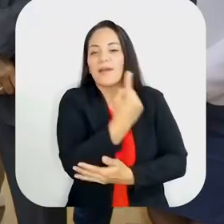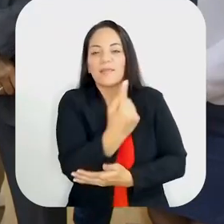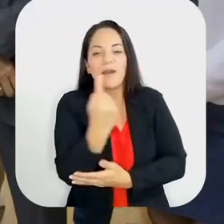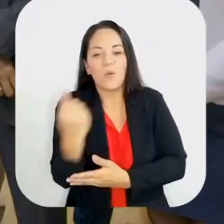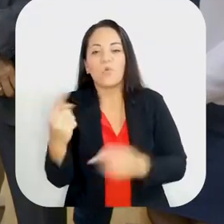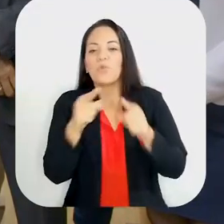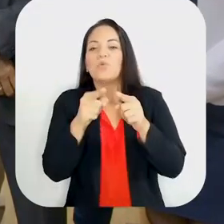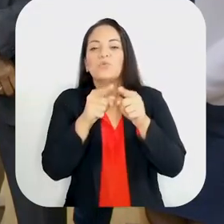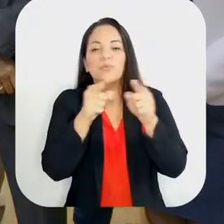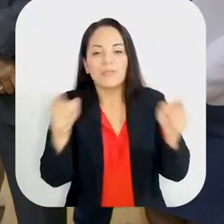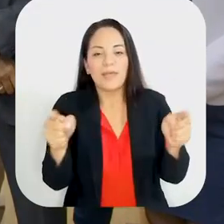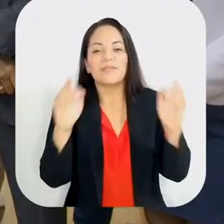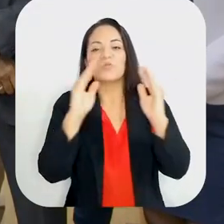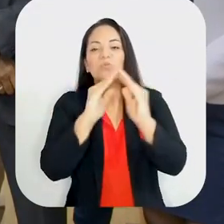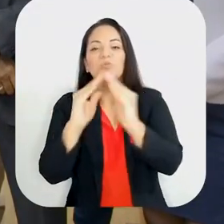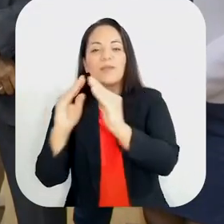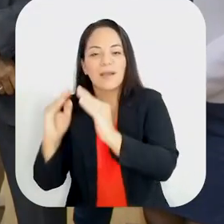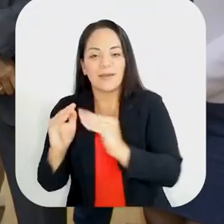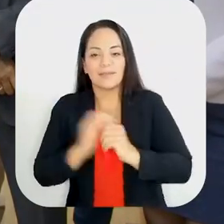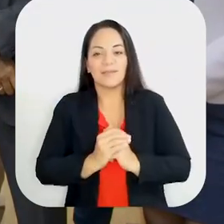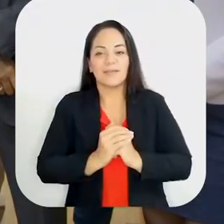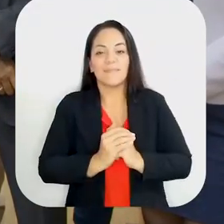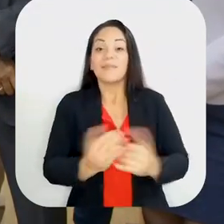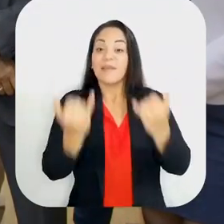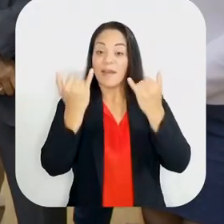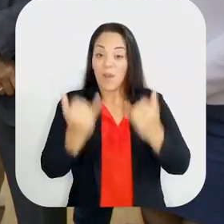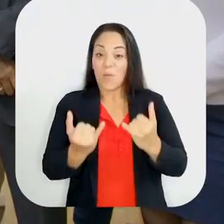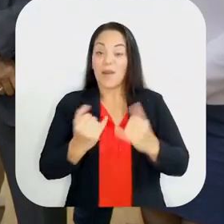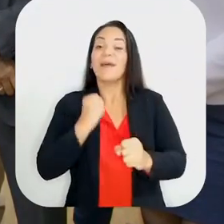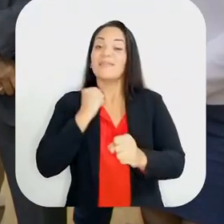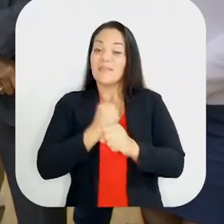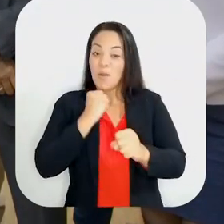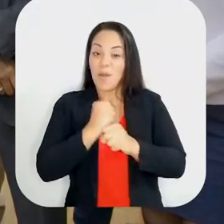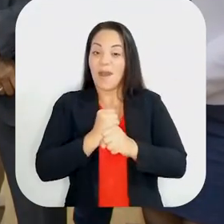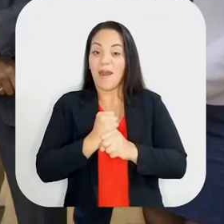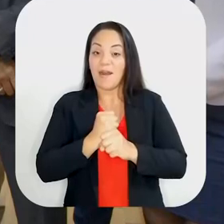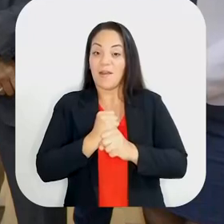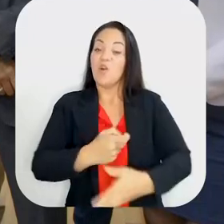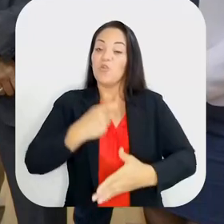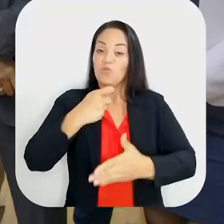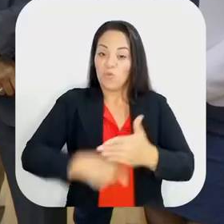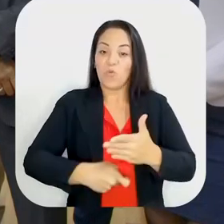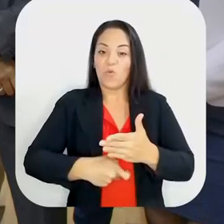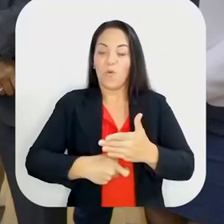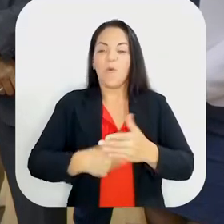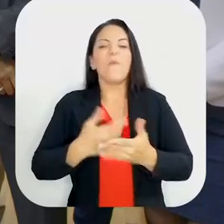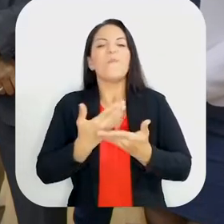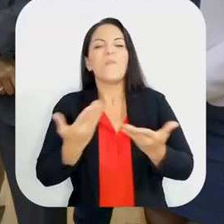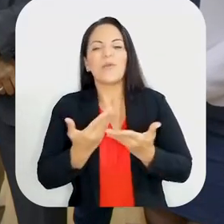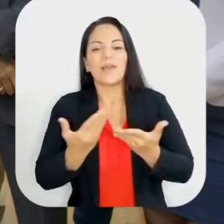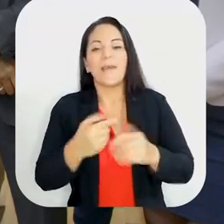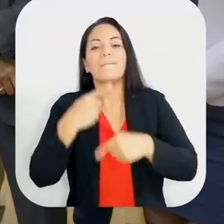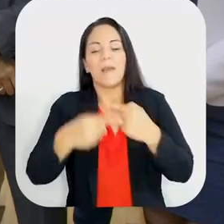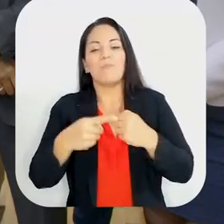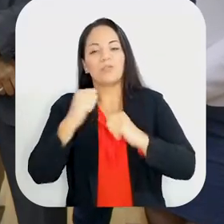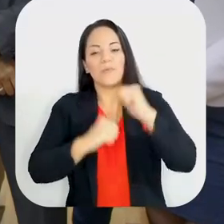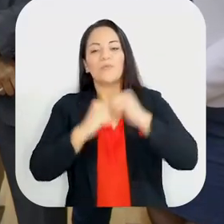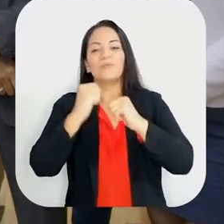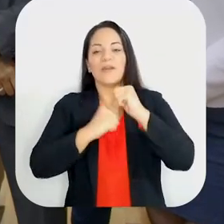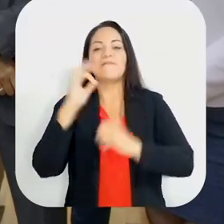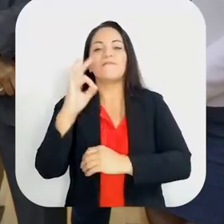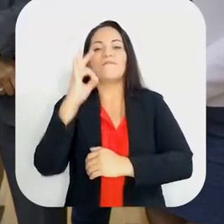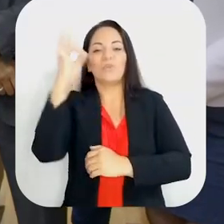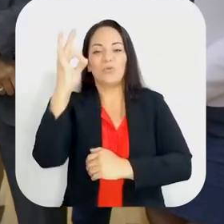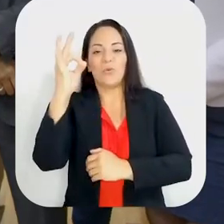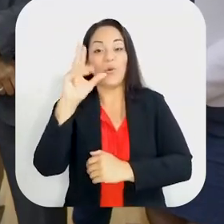uno de ustedes en sus casas y ahora sí, a trabajar duro porque tenemos que construir el